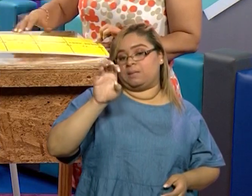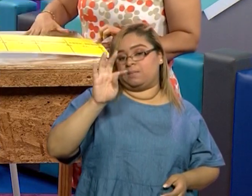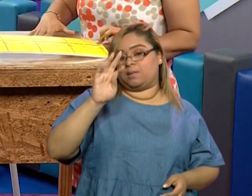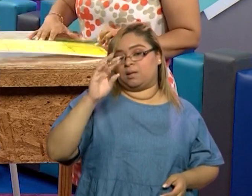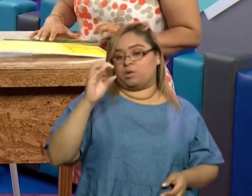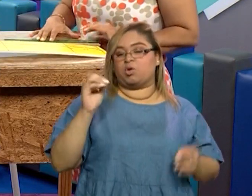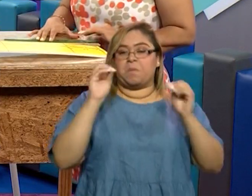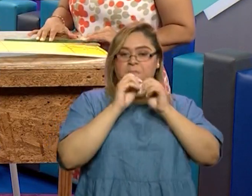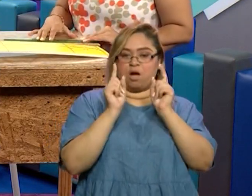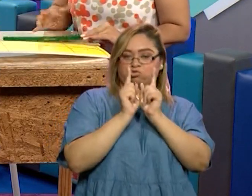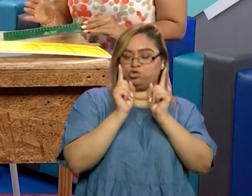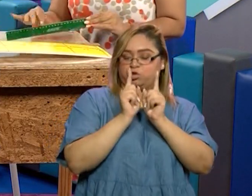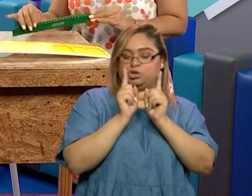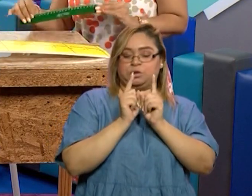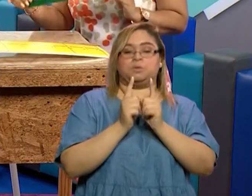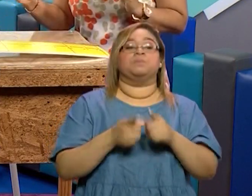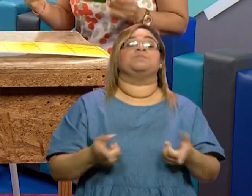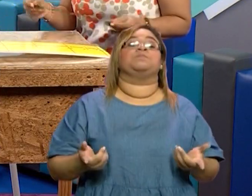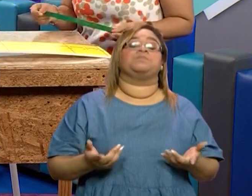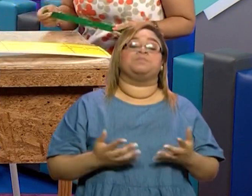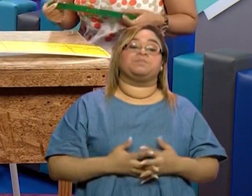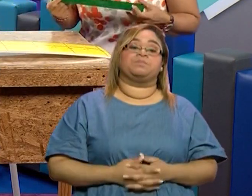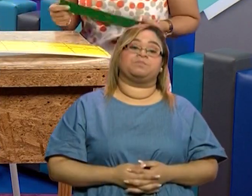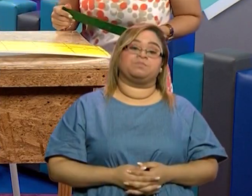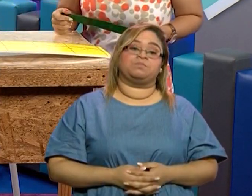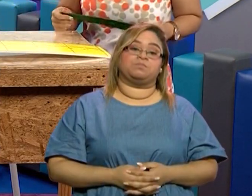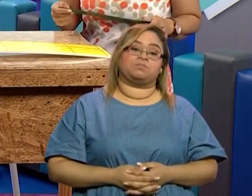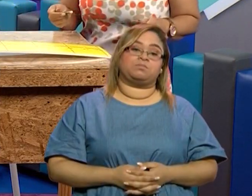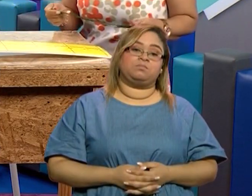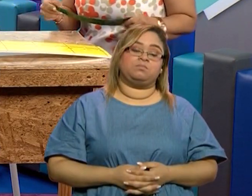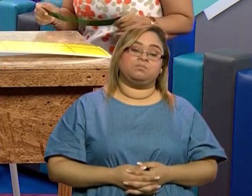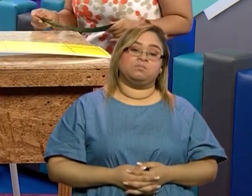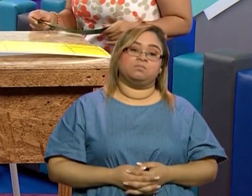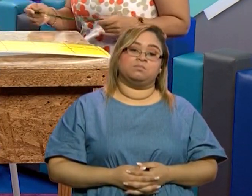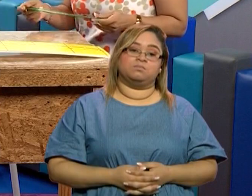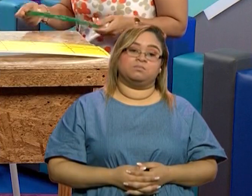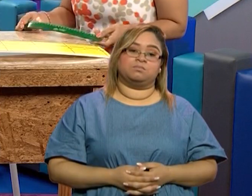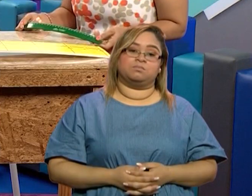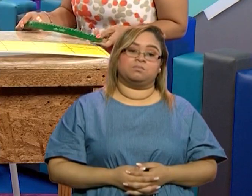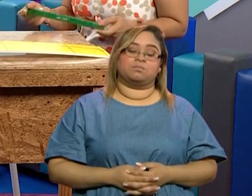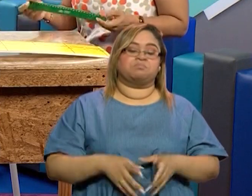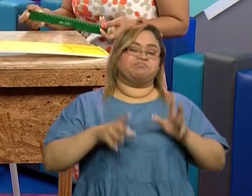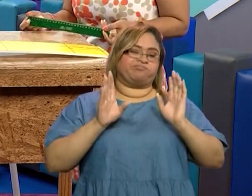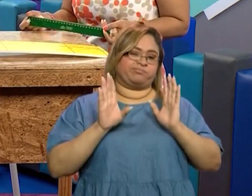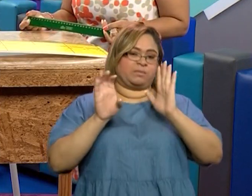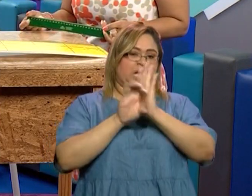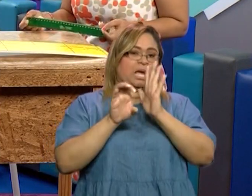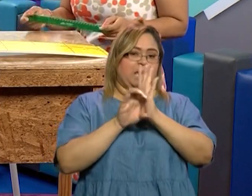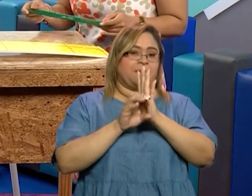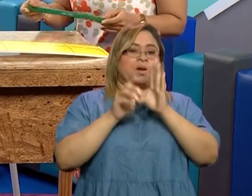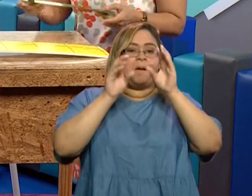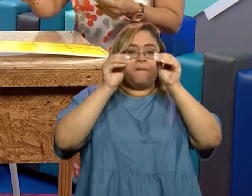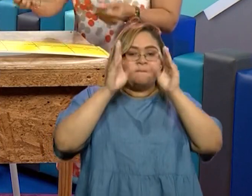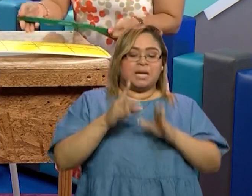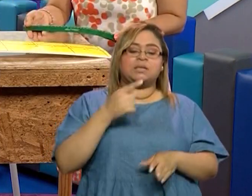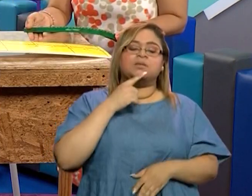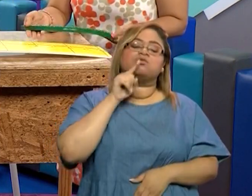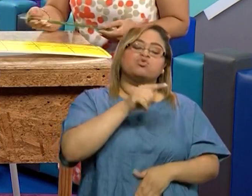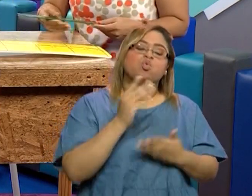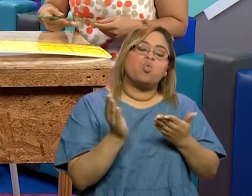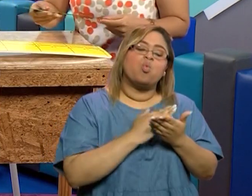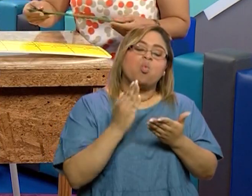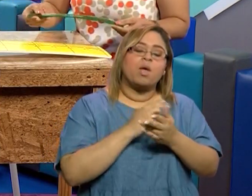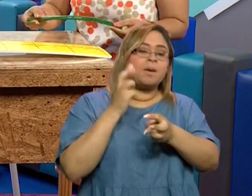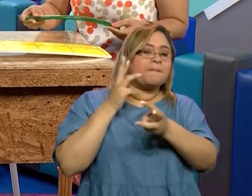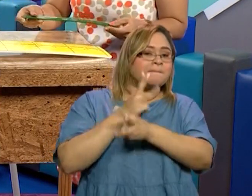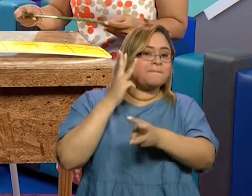ver. Aquí también tenemos, claro, que vamos a suponer que tu maestro te diga, bueno, tienes que medir tu cuaderno de matemáticas. No vas a usar el